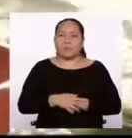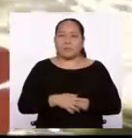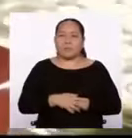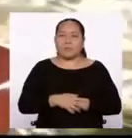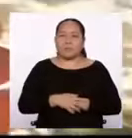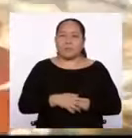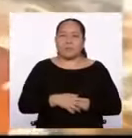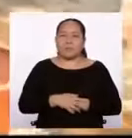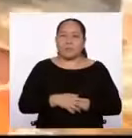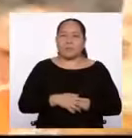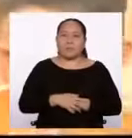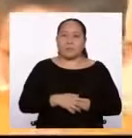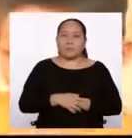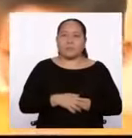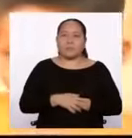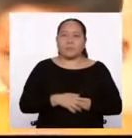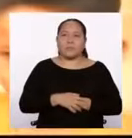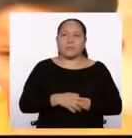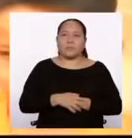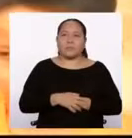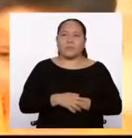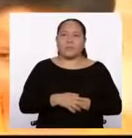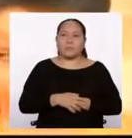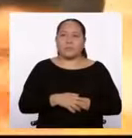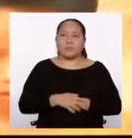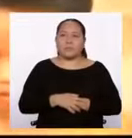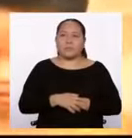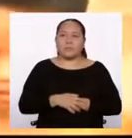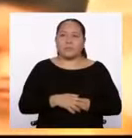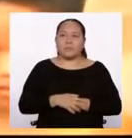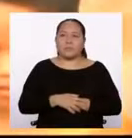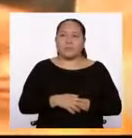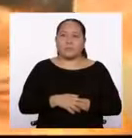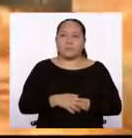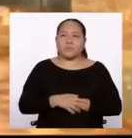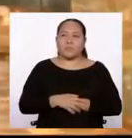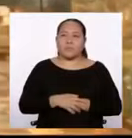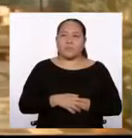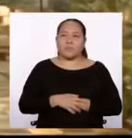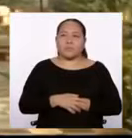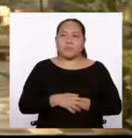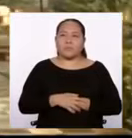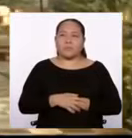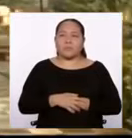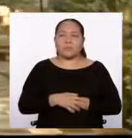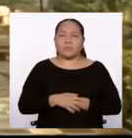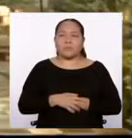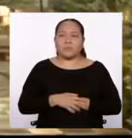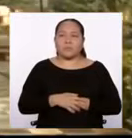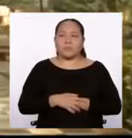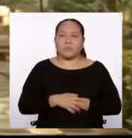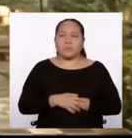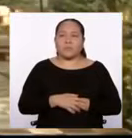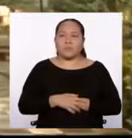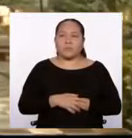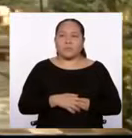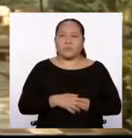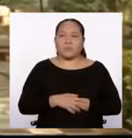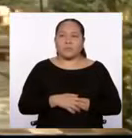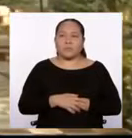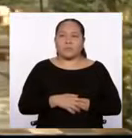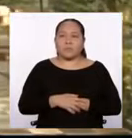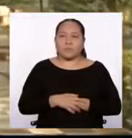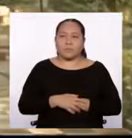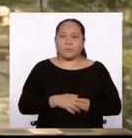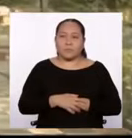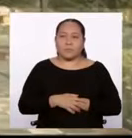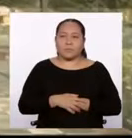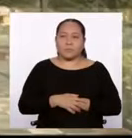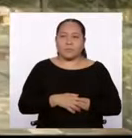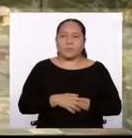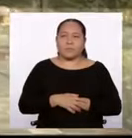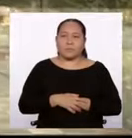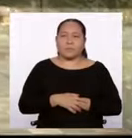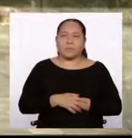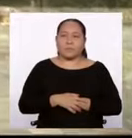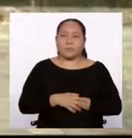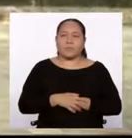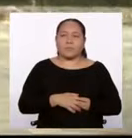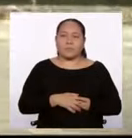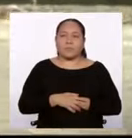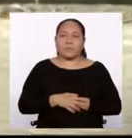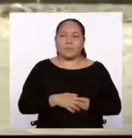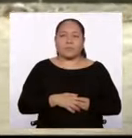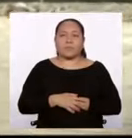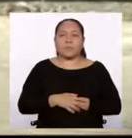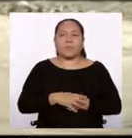canche, cameta, se canche, cameta. Añaguero,